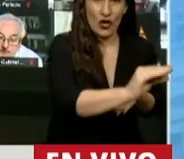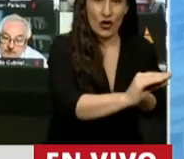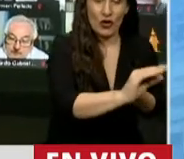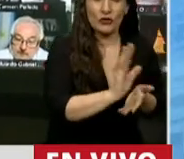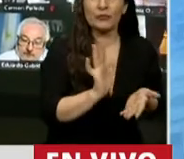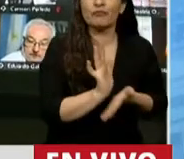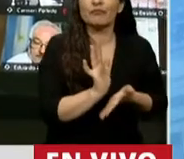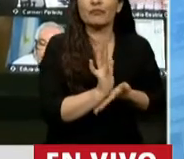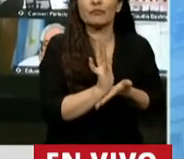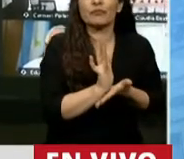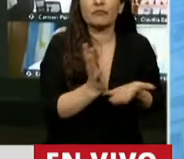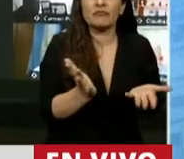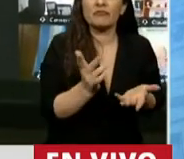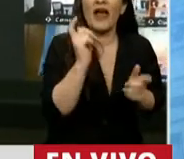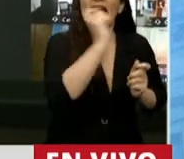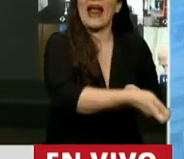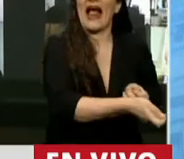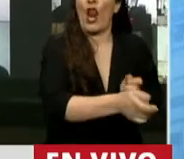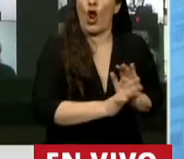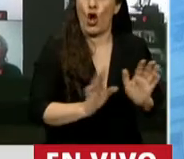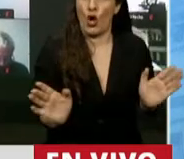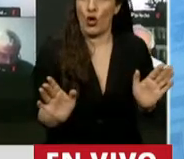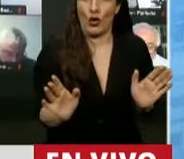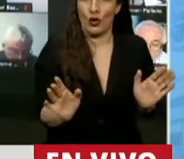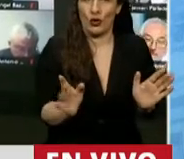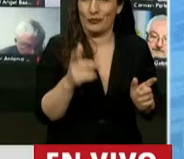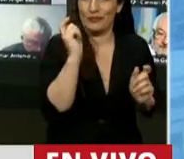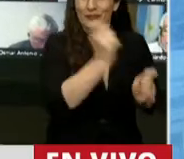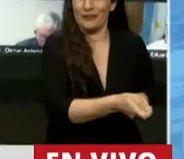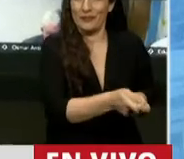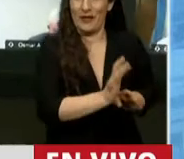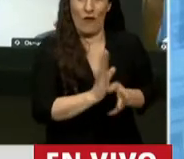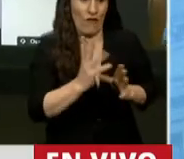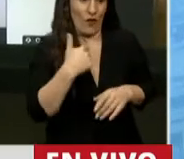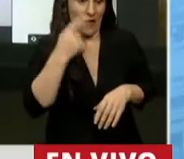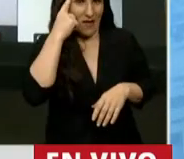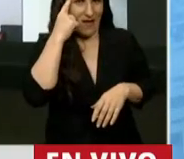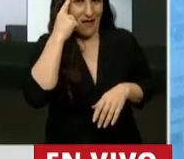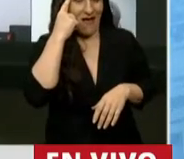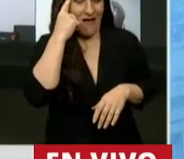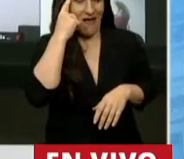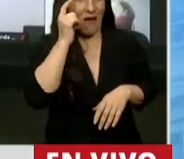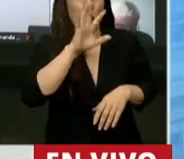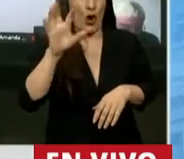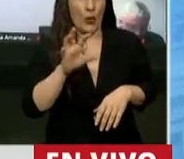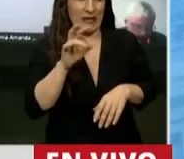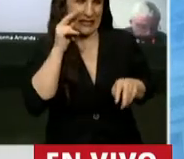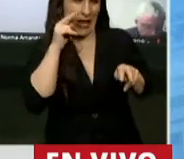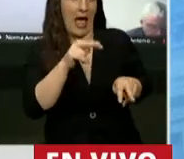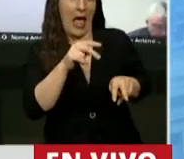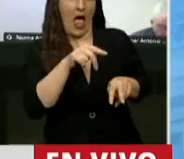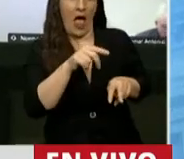diría que es casi un regalo puro y duro si lo vemos desde nuestra visión de aquellos que provenimos de las provincias.